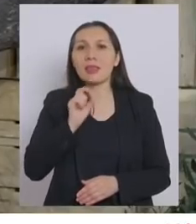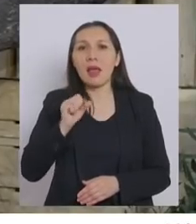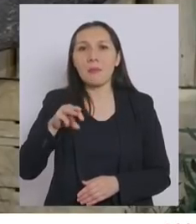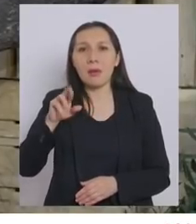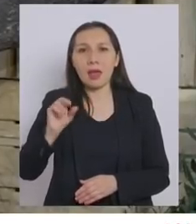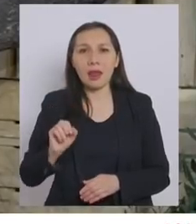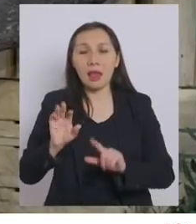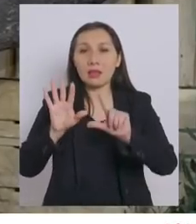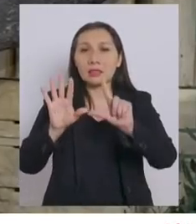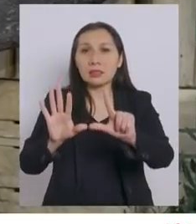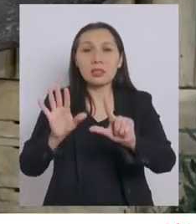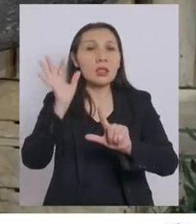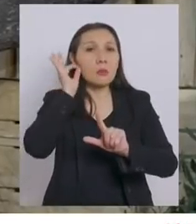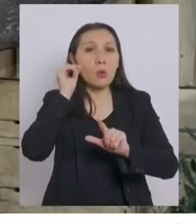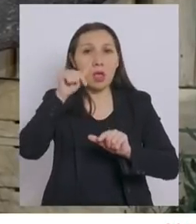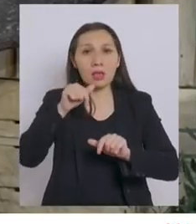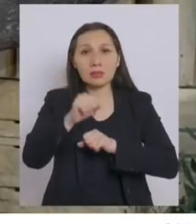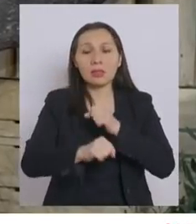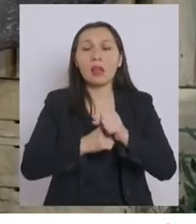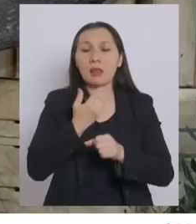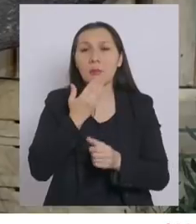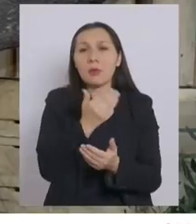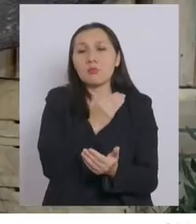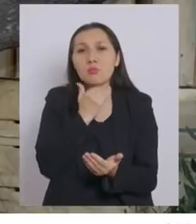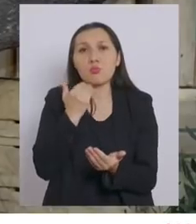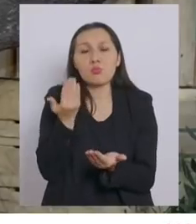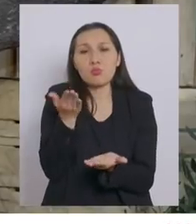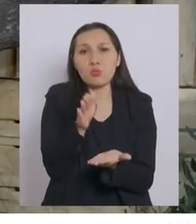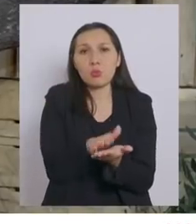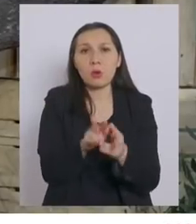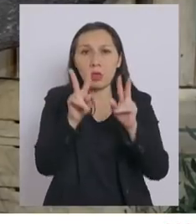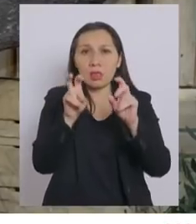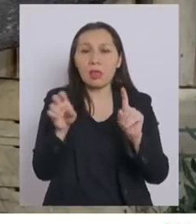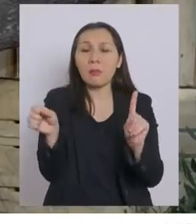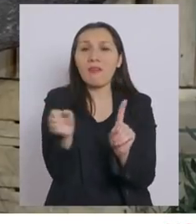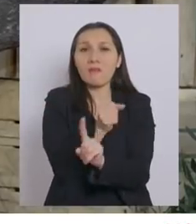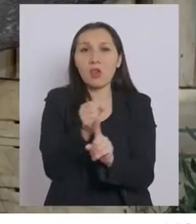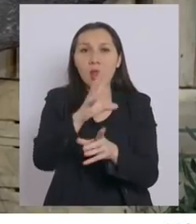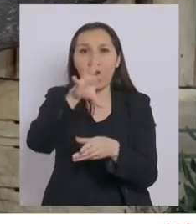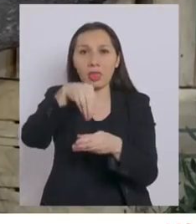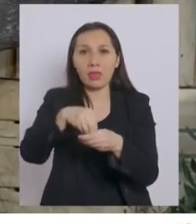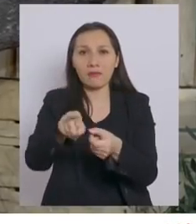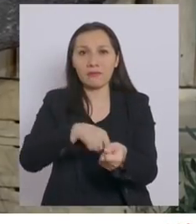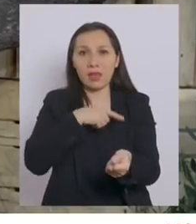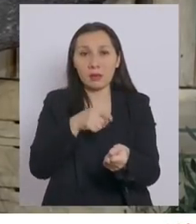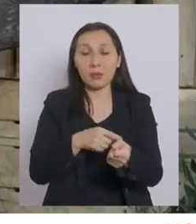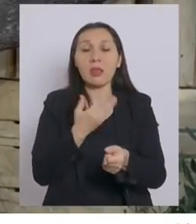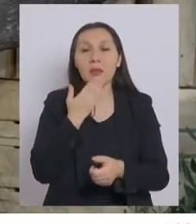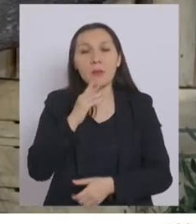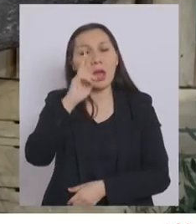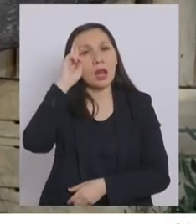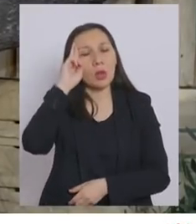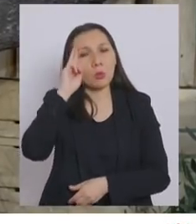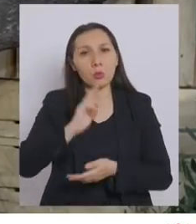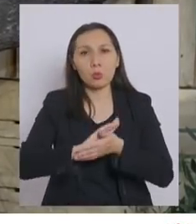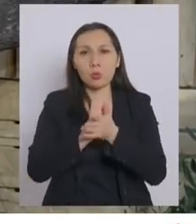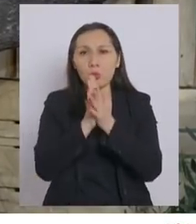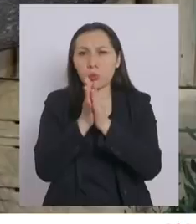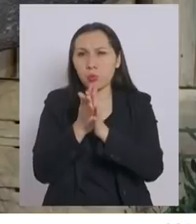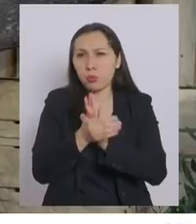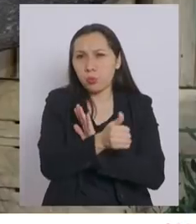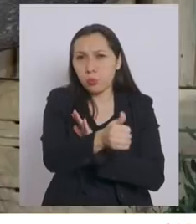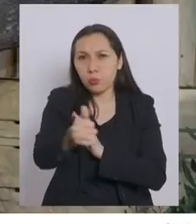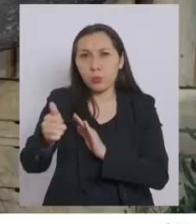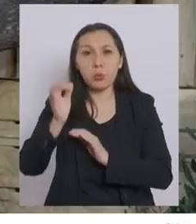recuerdo de las siete mujeres que este año perdieron sus vidas producto de la violencia intrafamiliar y en recuerdo de todas las mujeres